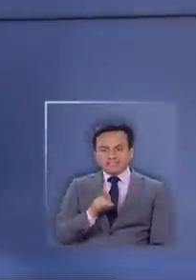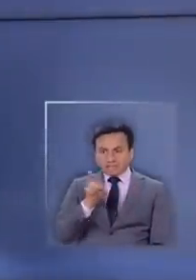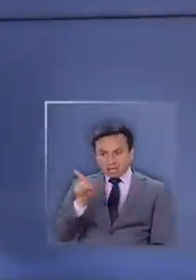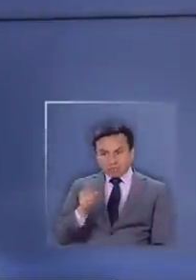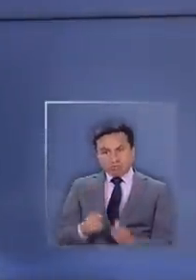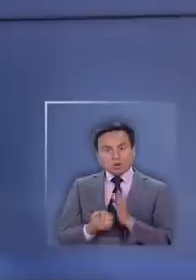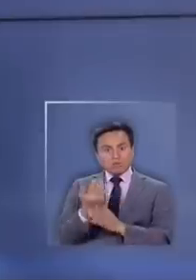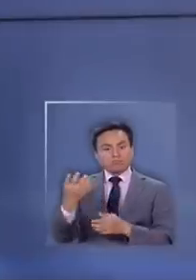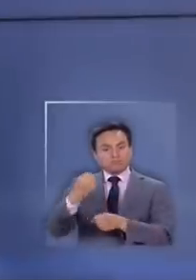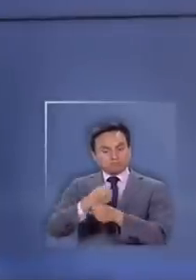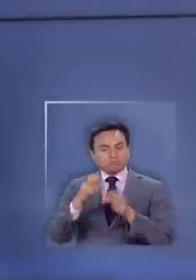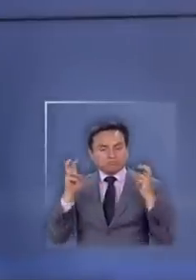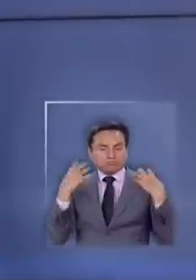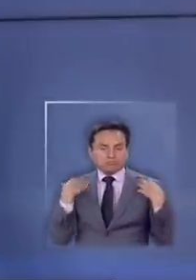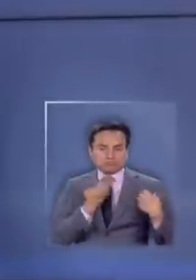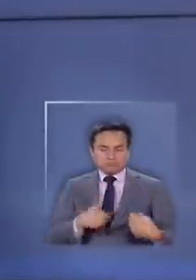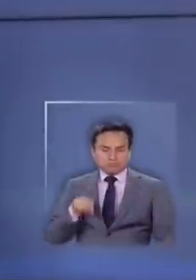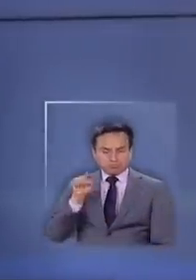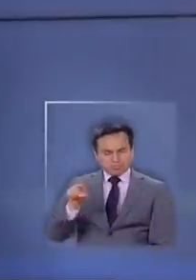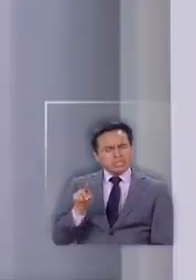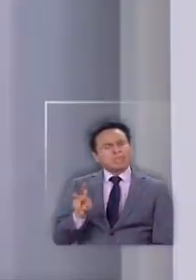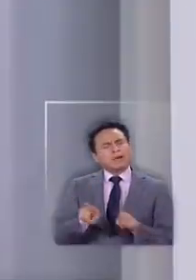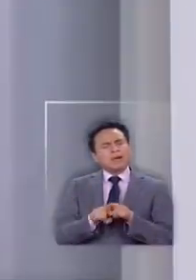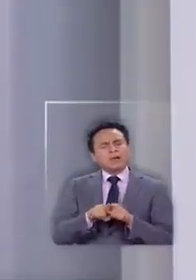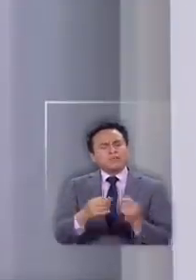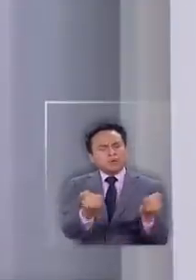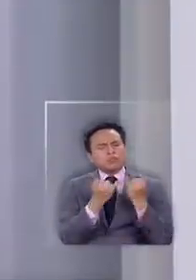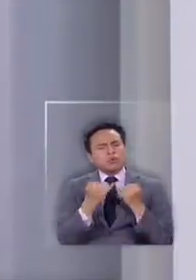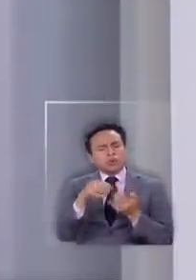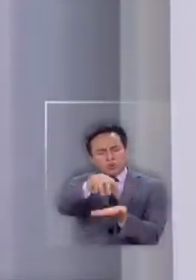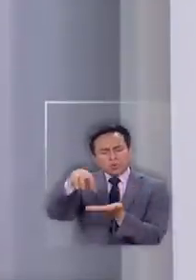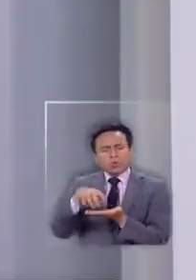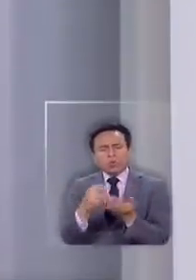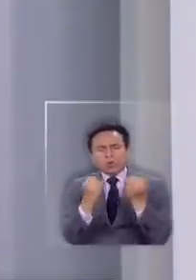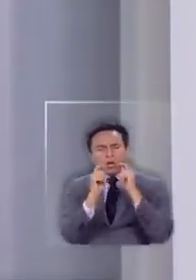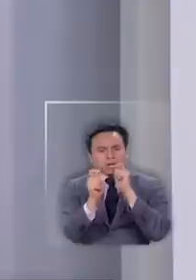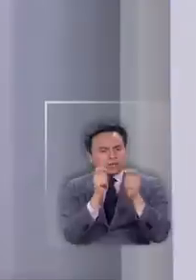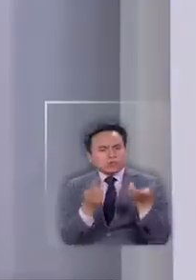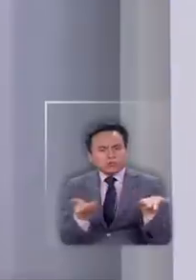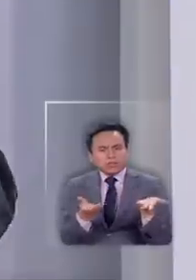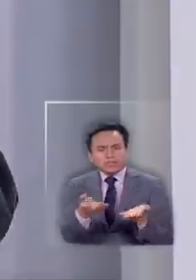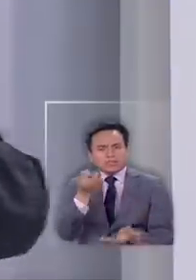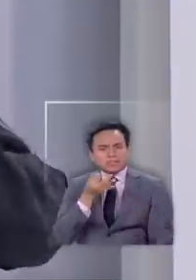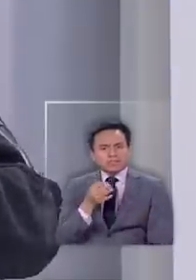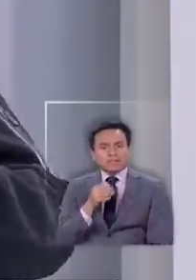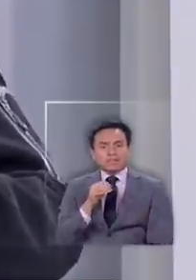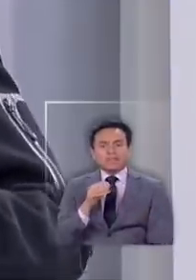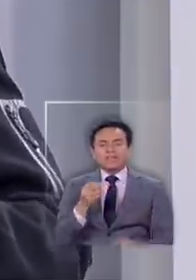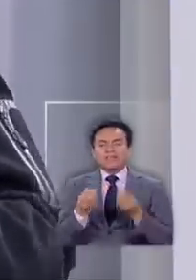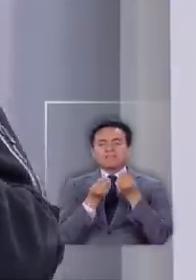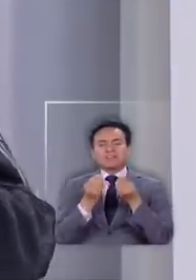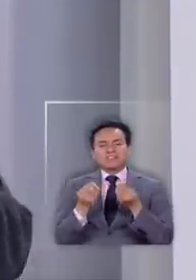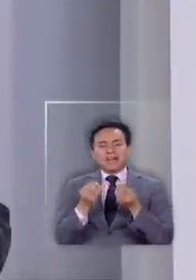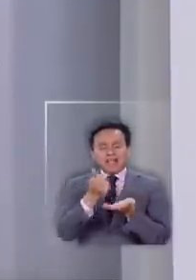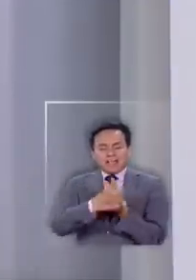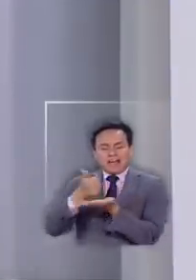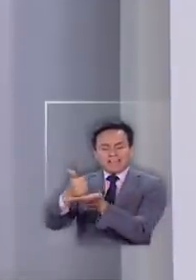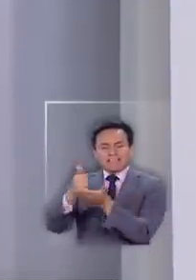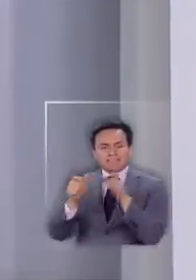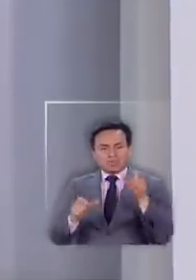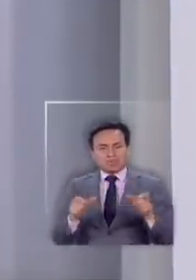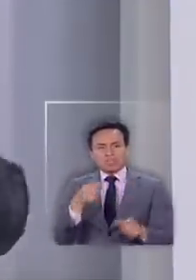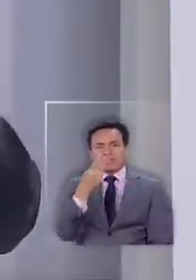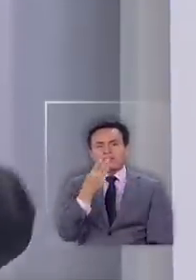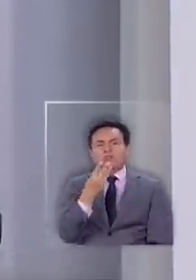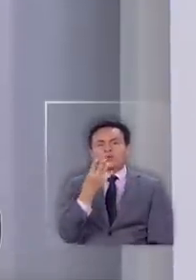alcaldes la información caso a caso por comuna y los riesgos que eso puede tener? Lo que pasa es que en el mundo de los alcaldes, que somos